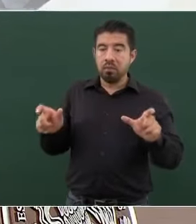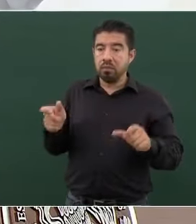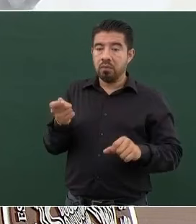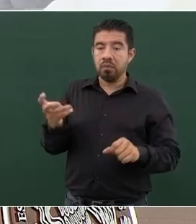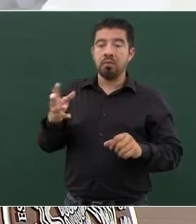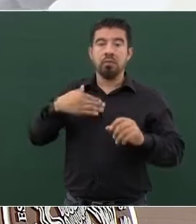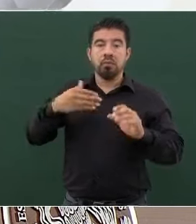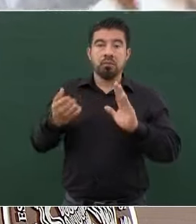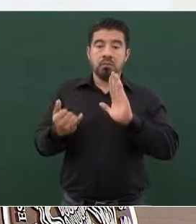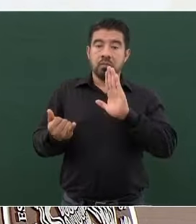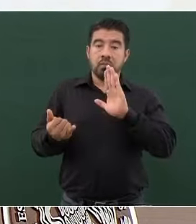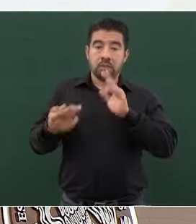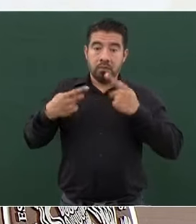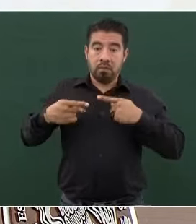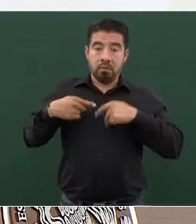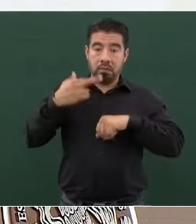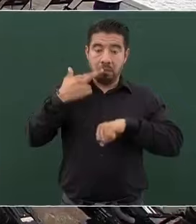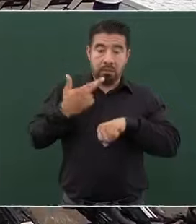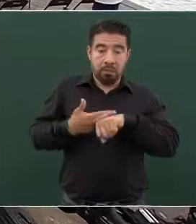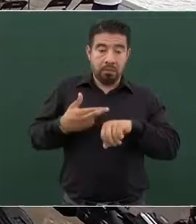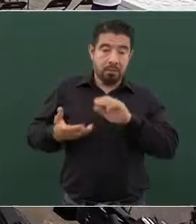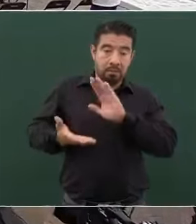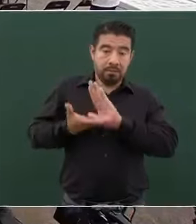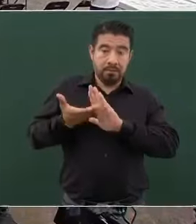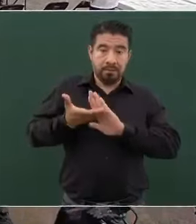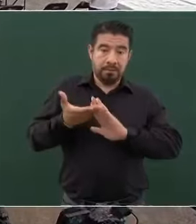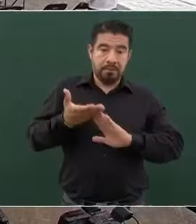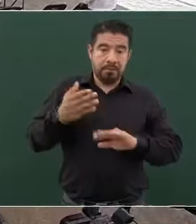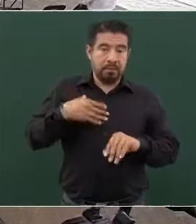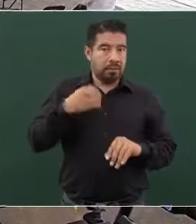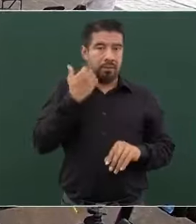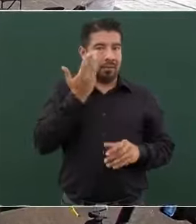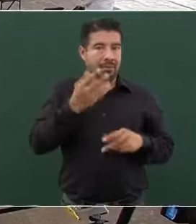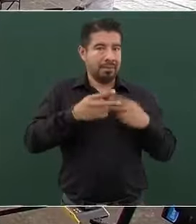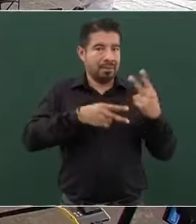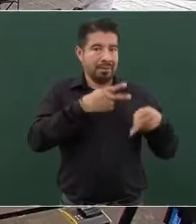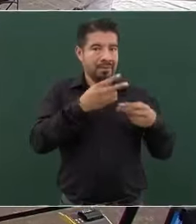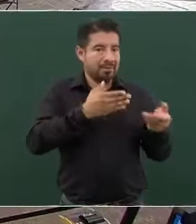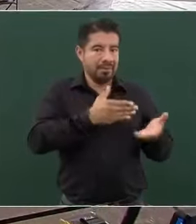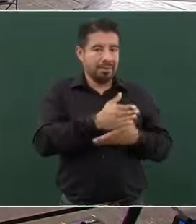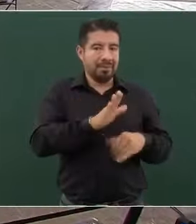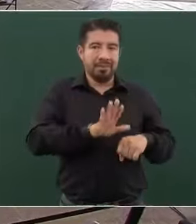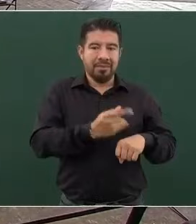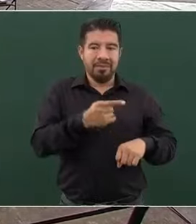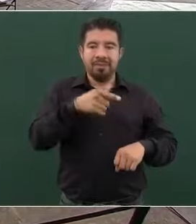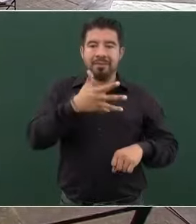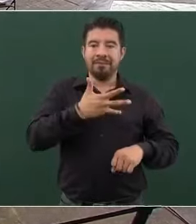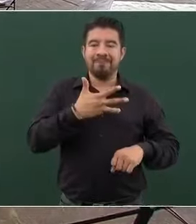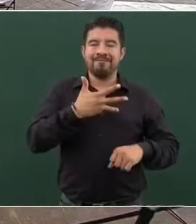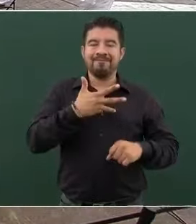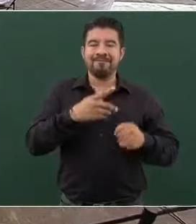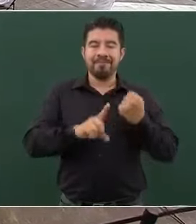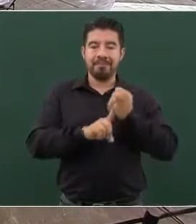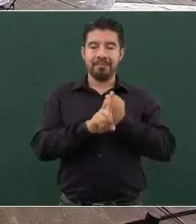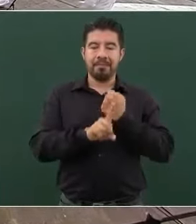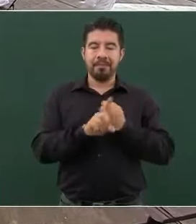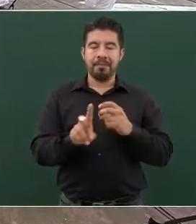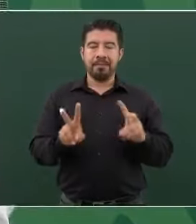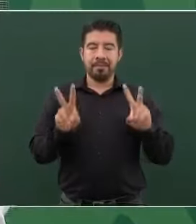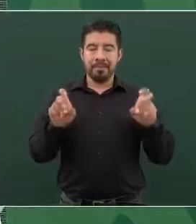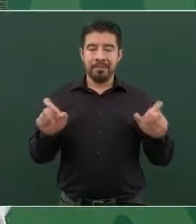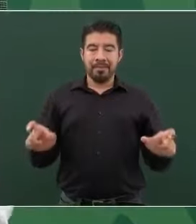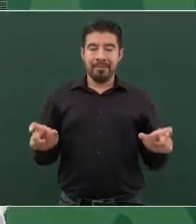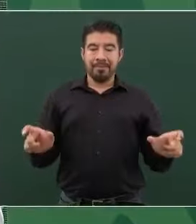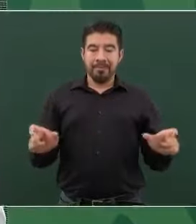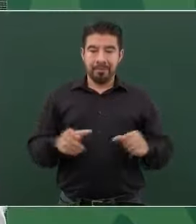los constructores no quieren asistir. y tenemos ya un campamento en la Guardia Nacional,